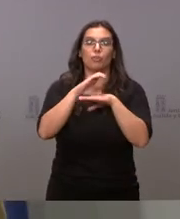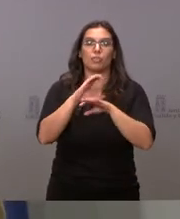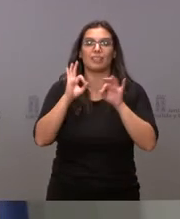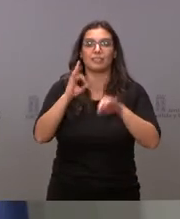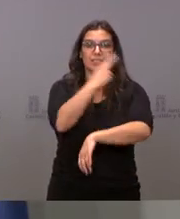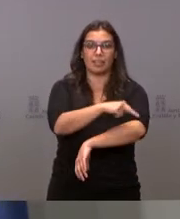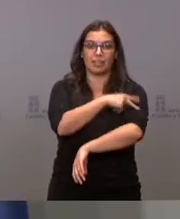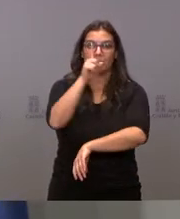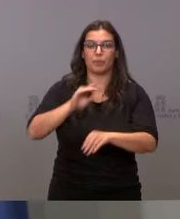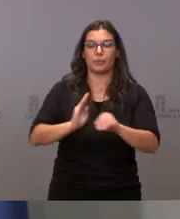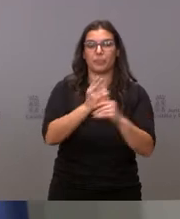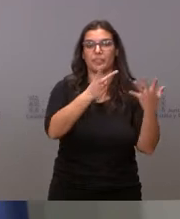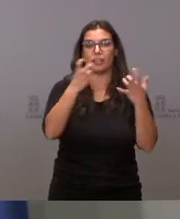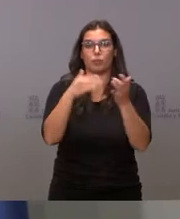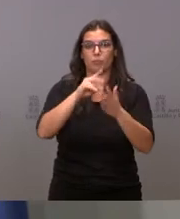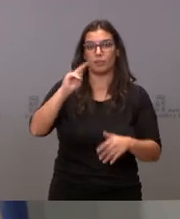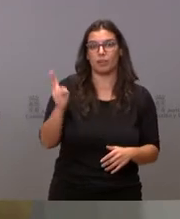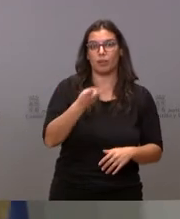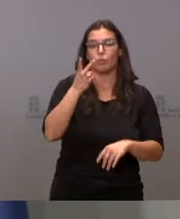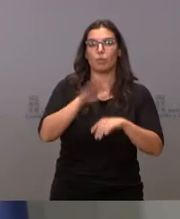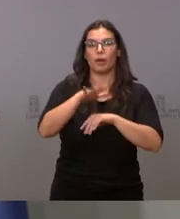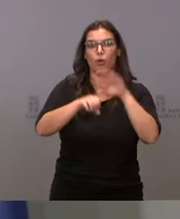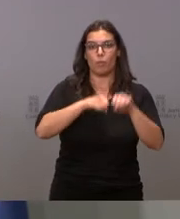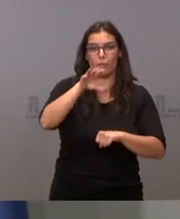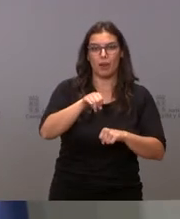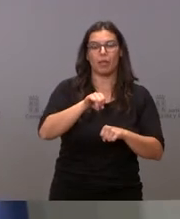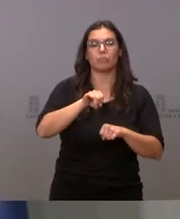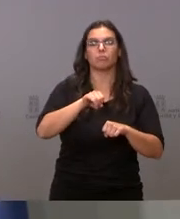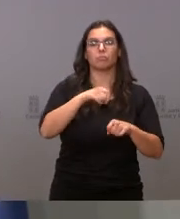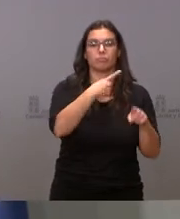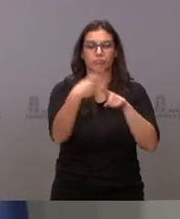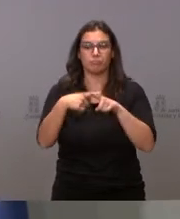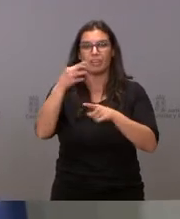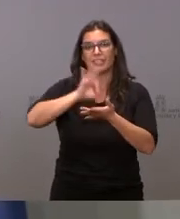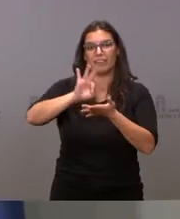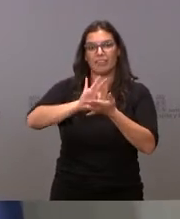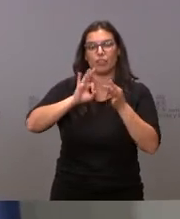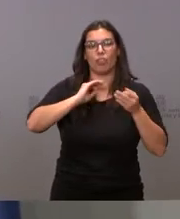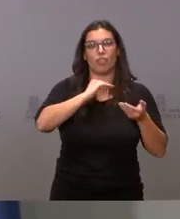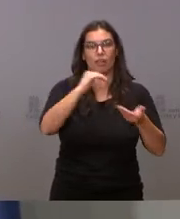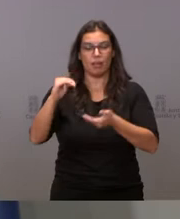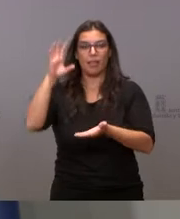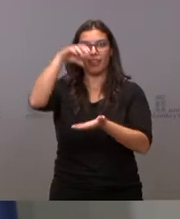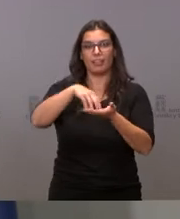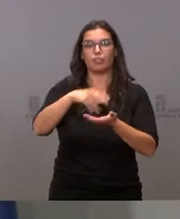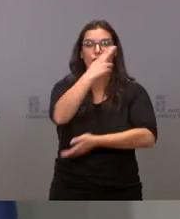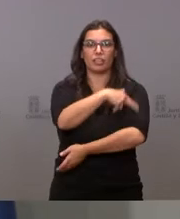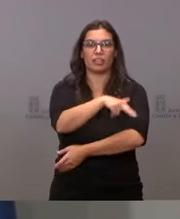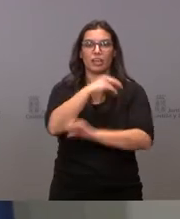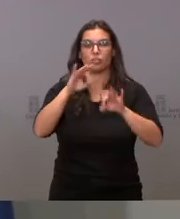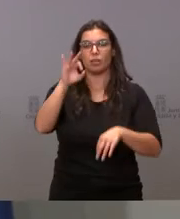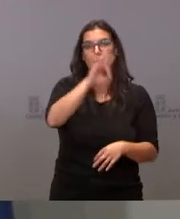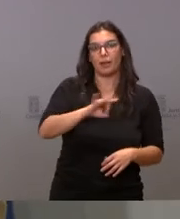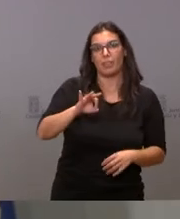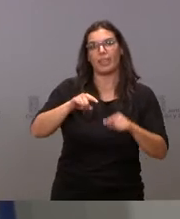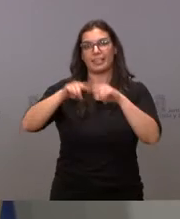Sanidad invierte también 700.000 euros en suministros y servicios para los centros sanitarios de Palencia y de